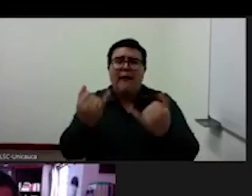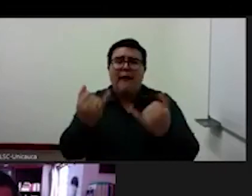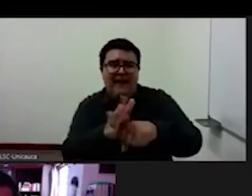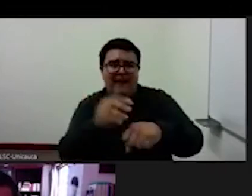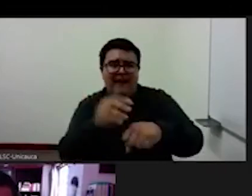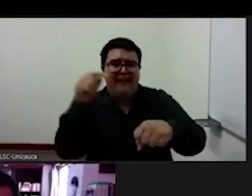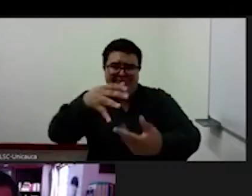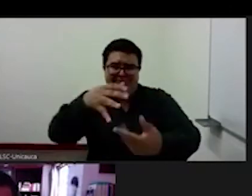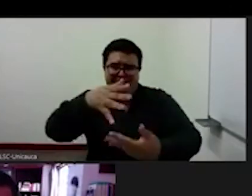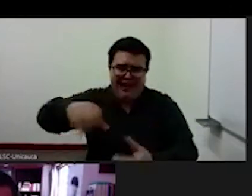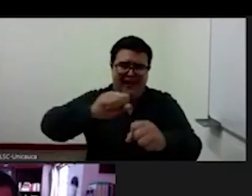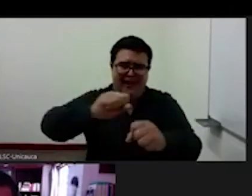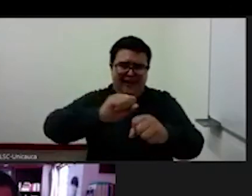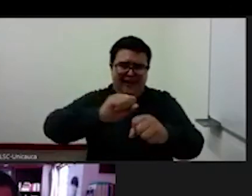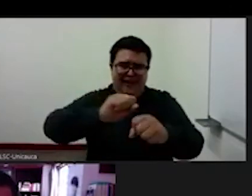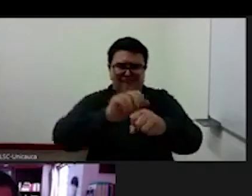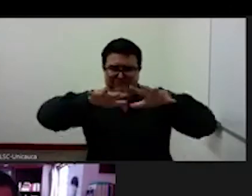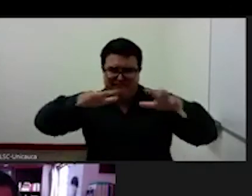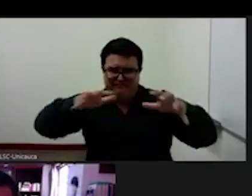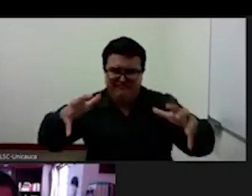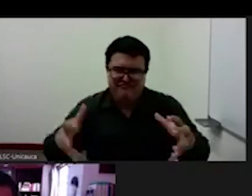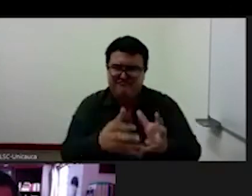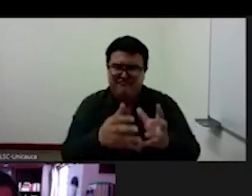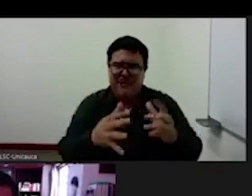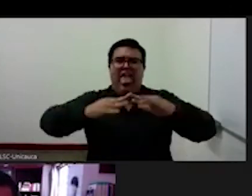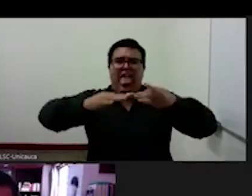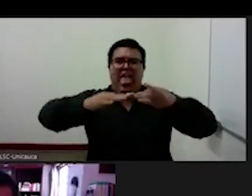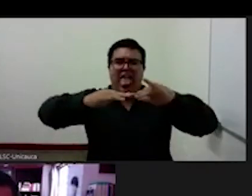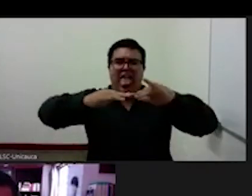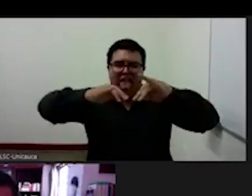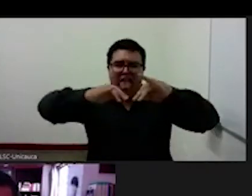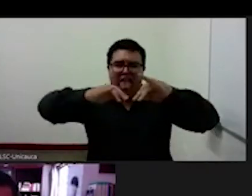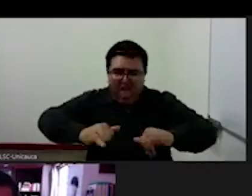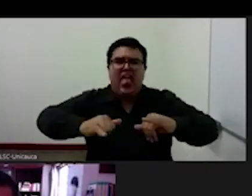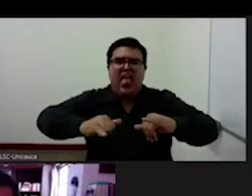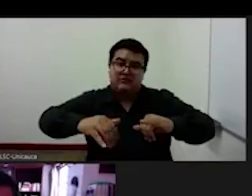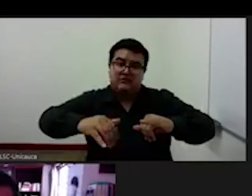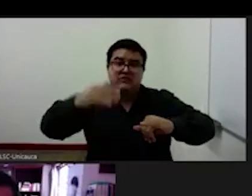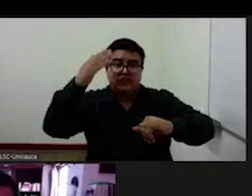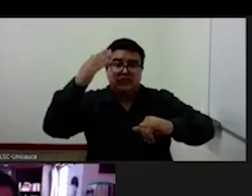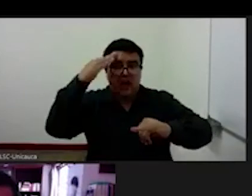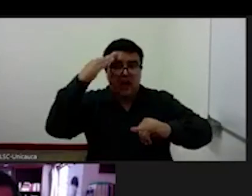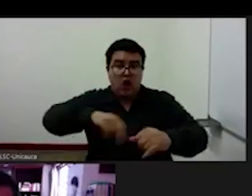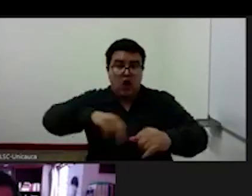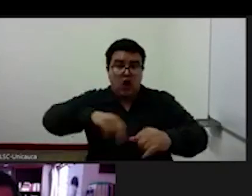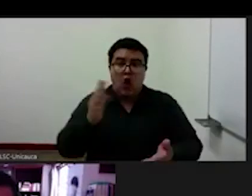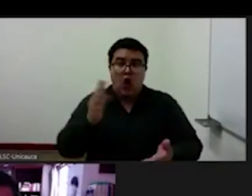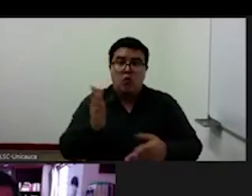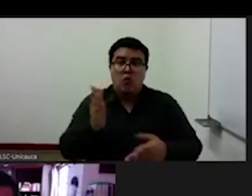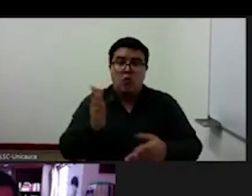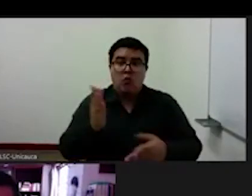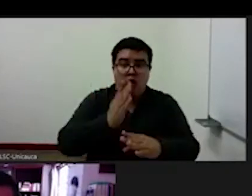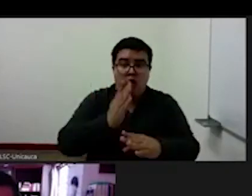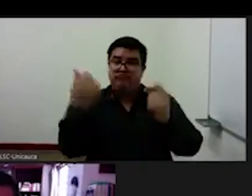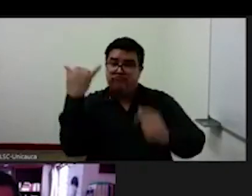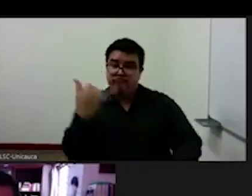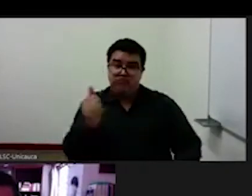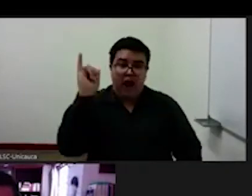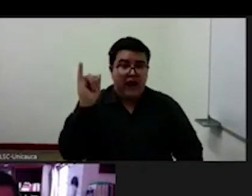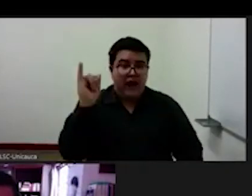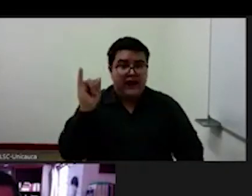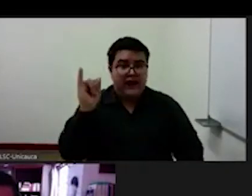producido. no saliremos de esta crisis si no